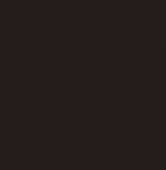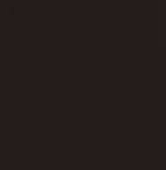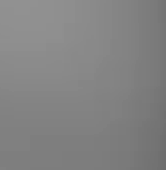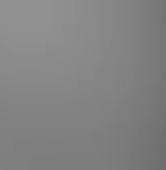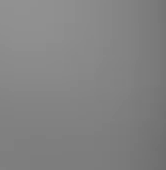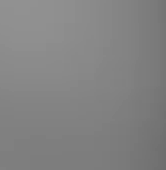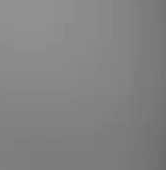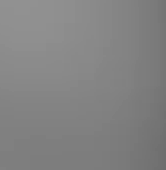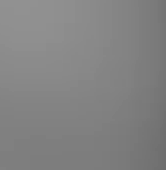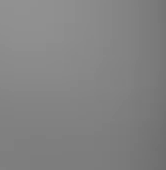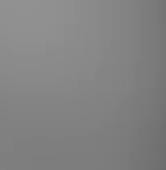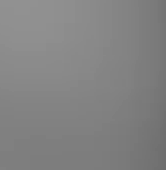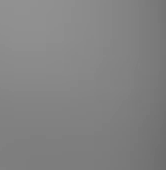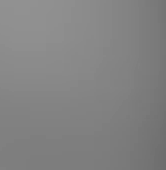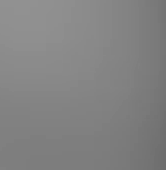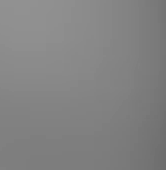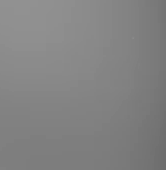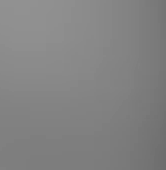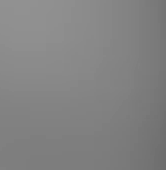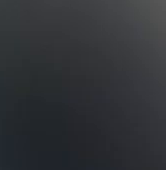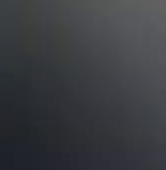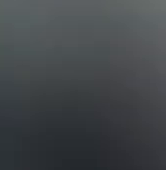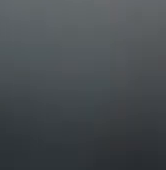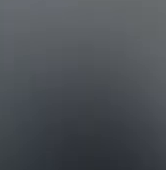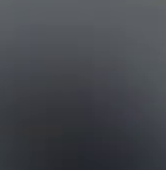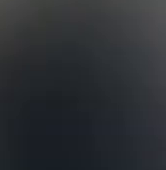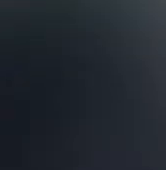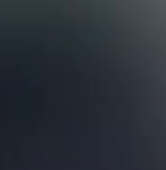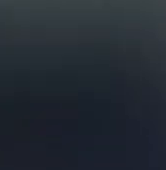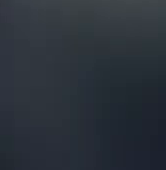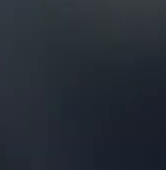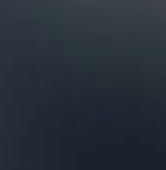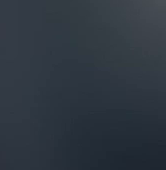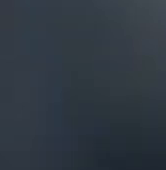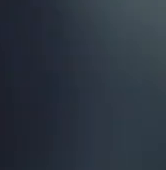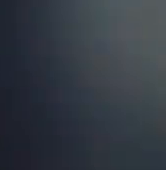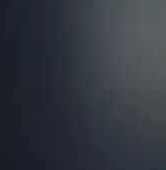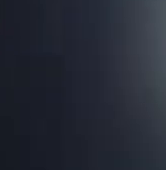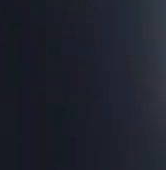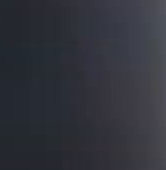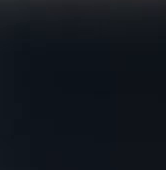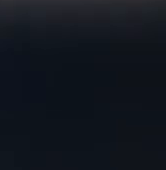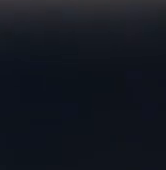fotogrametría y drones acuáticos noticias 22